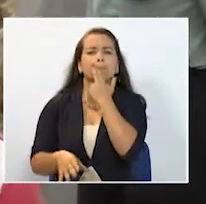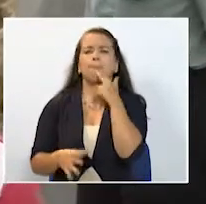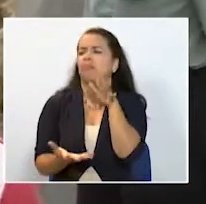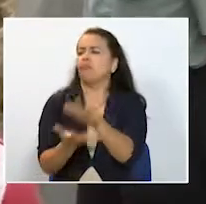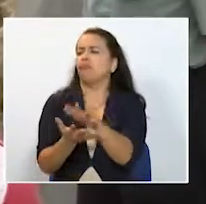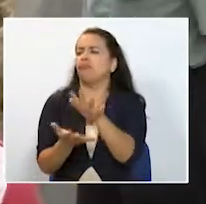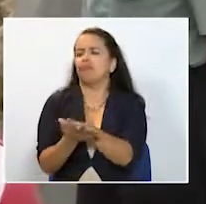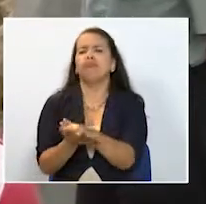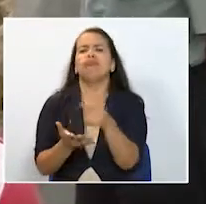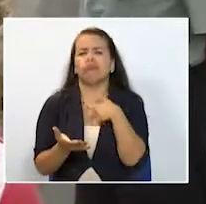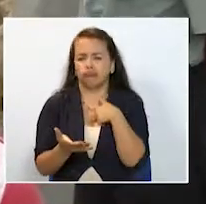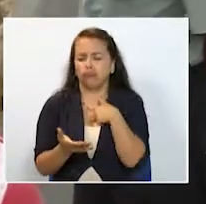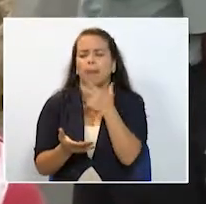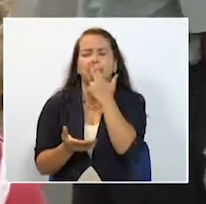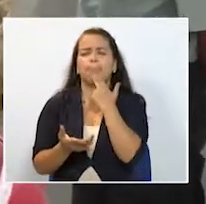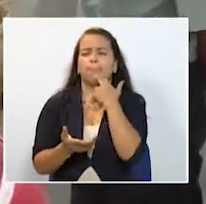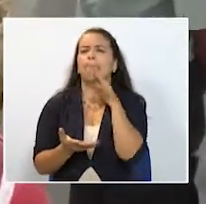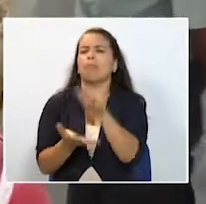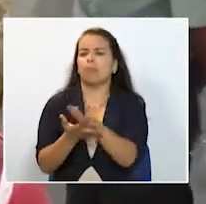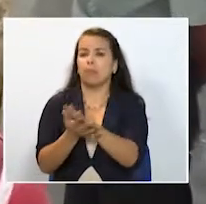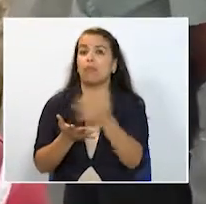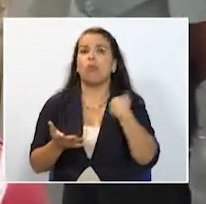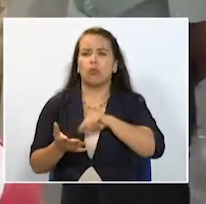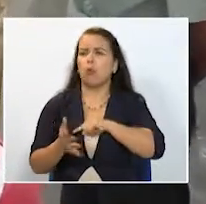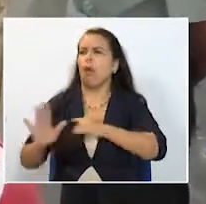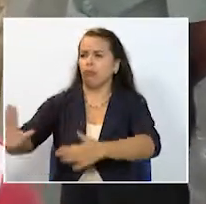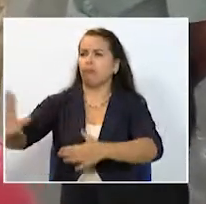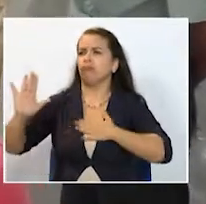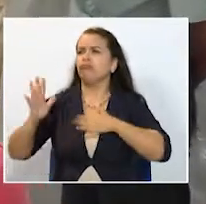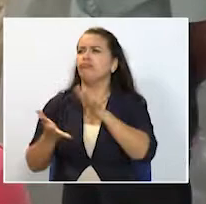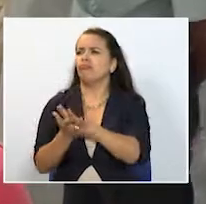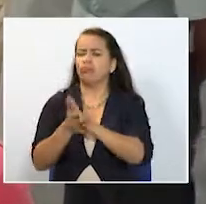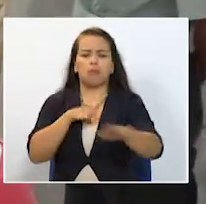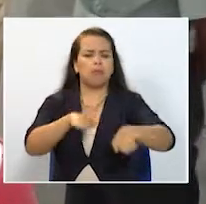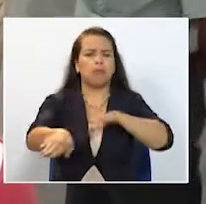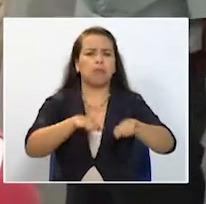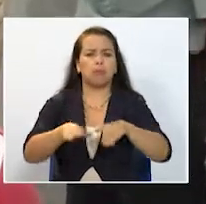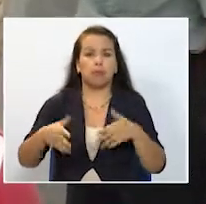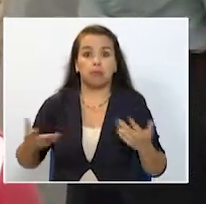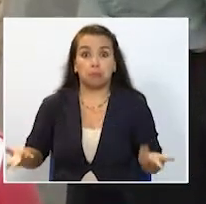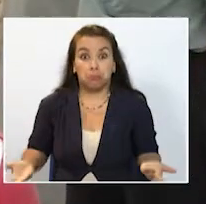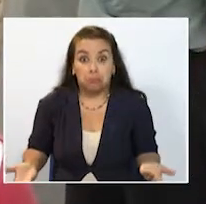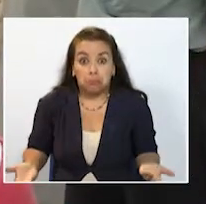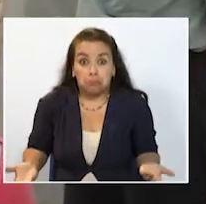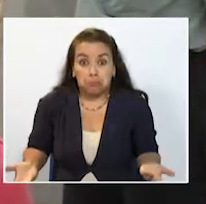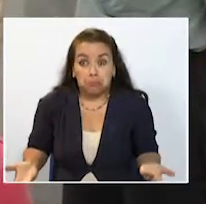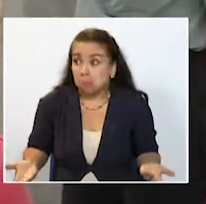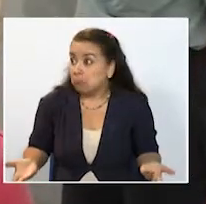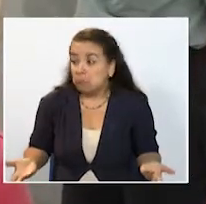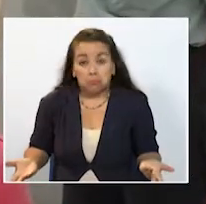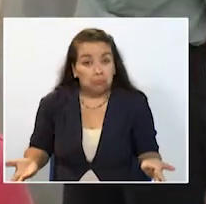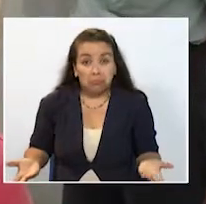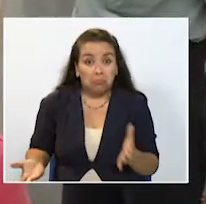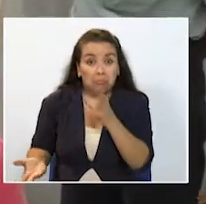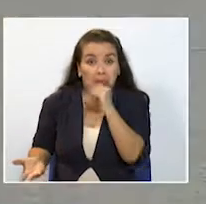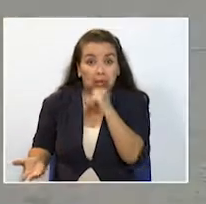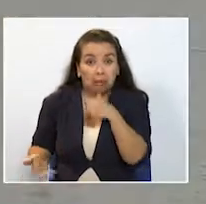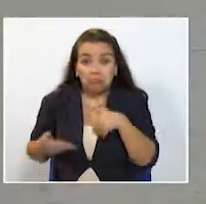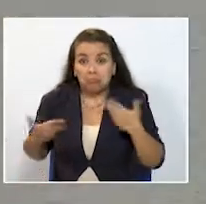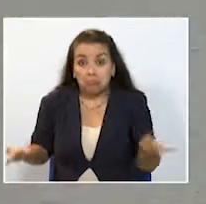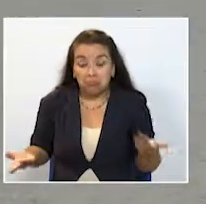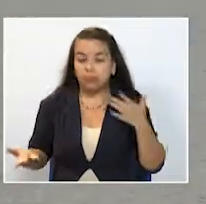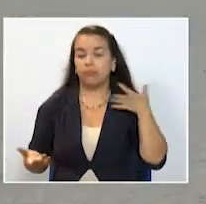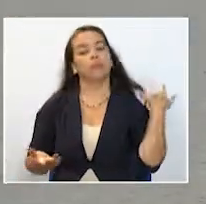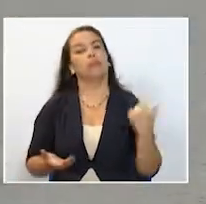con el barrio y con nosotros a que esto era empavimentado pero no en el momento no ha sido posible